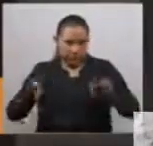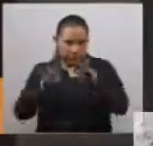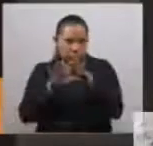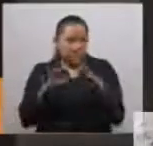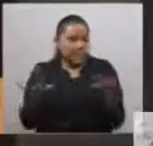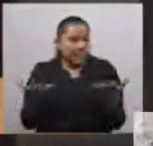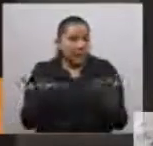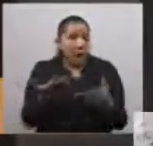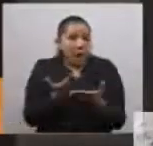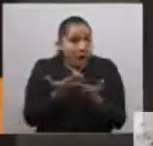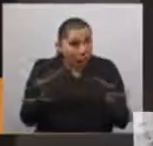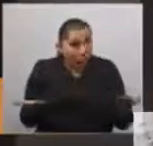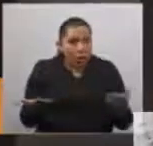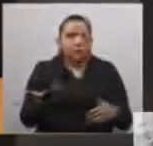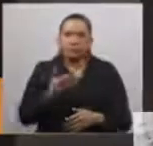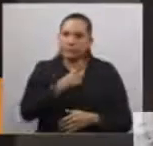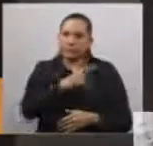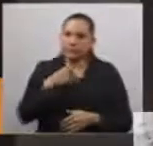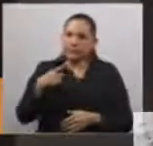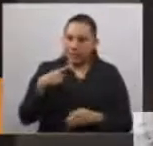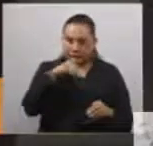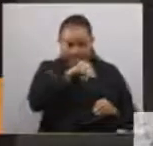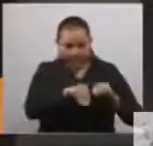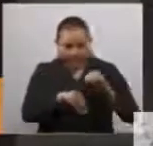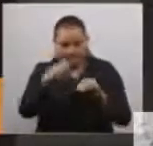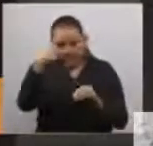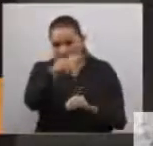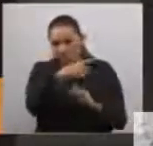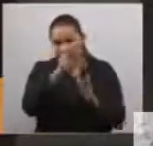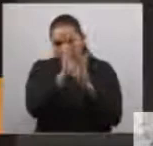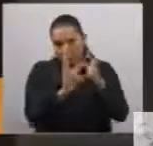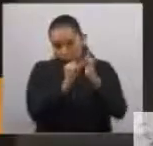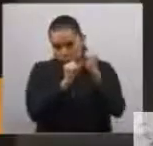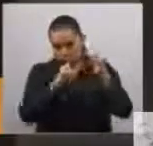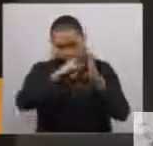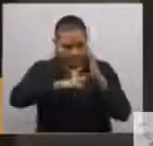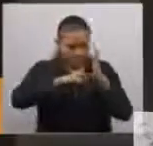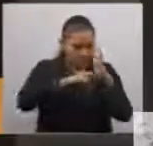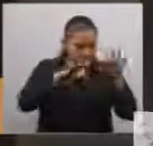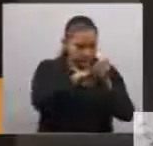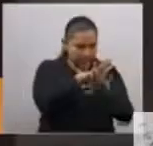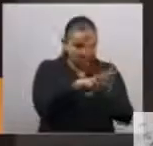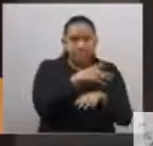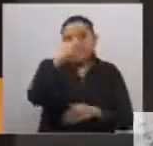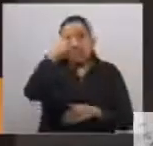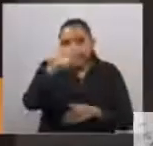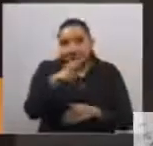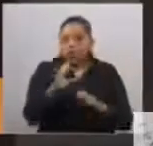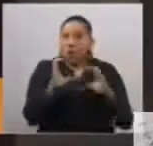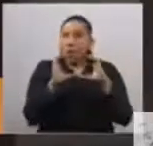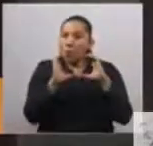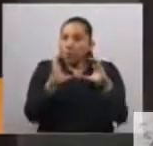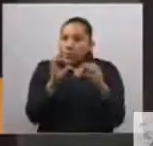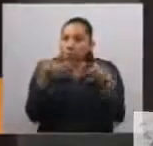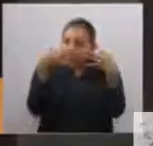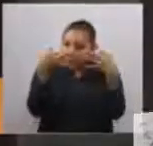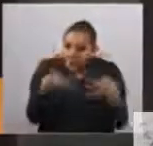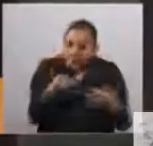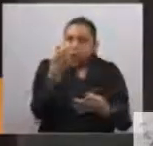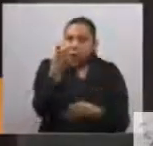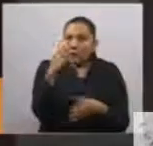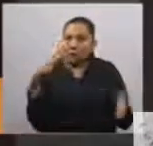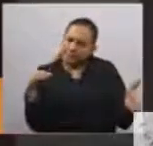avance histórico con el reconocimiento en nuestra Constitución al cuidado digno como un derecho. En ese sentido,